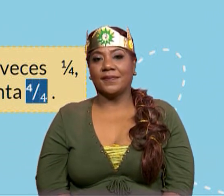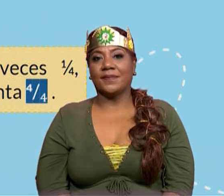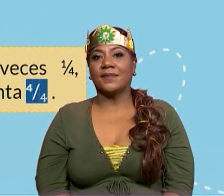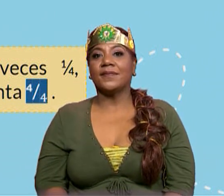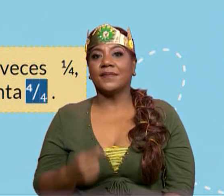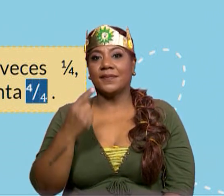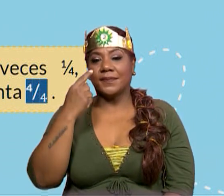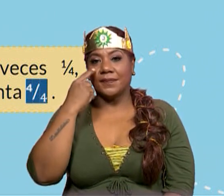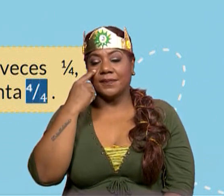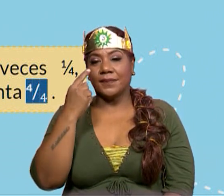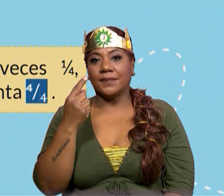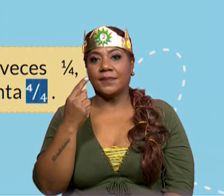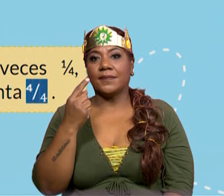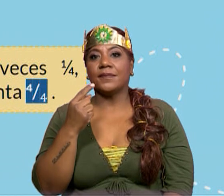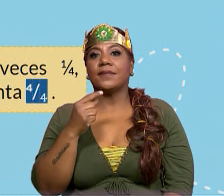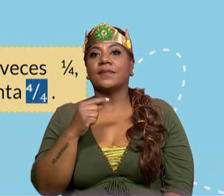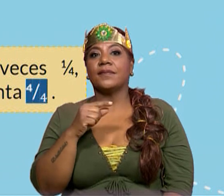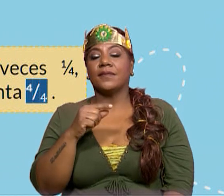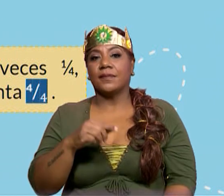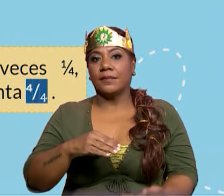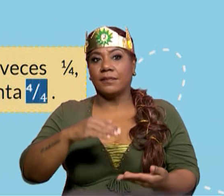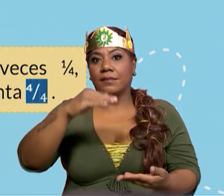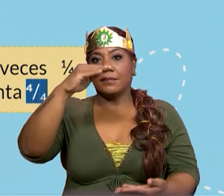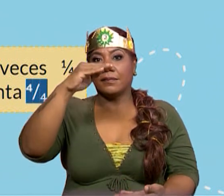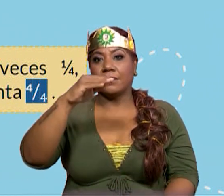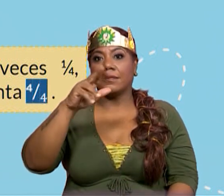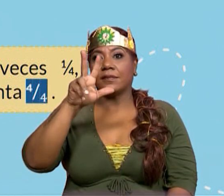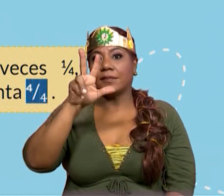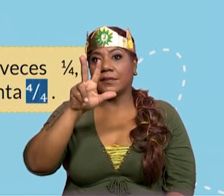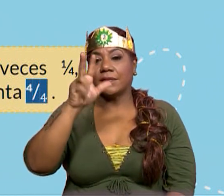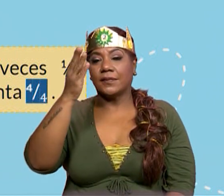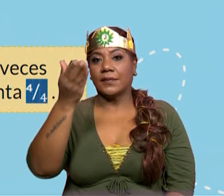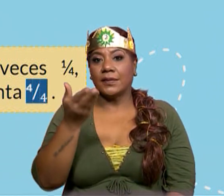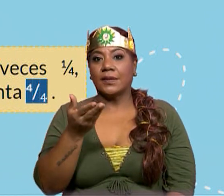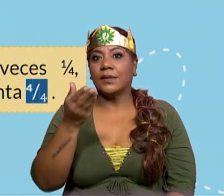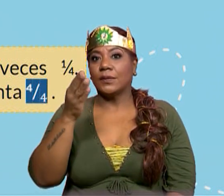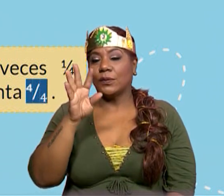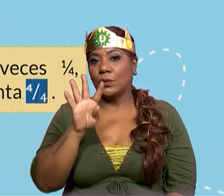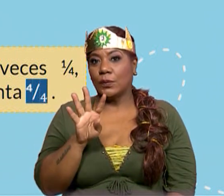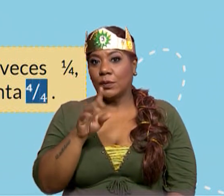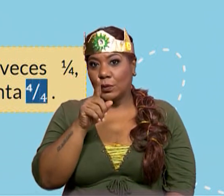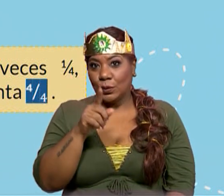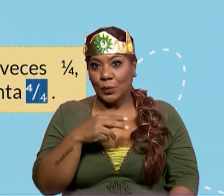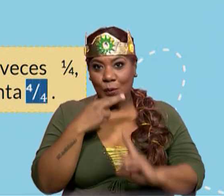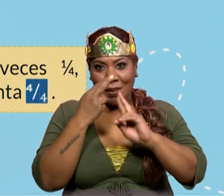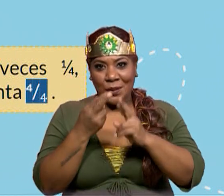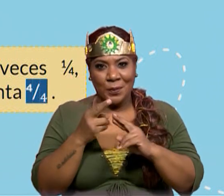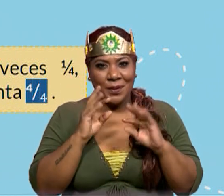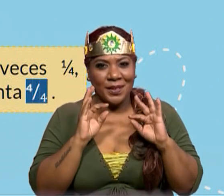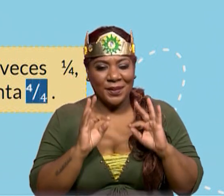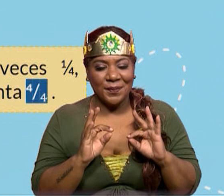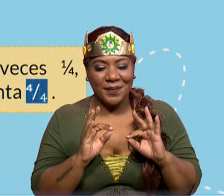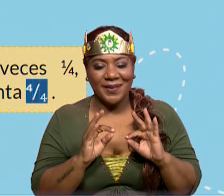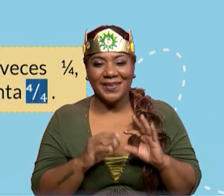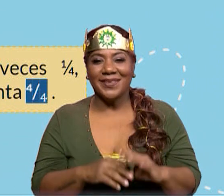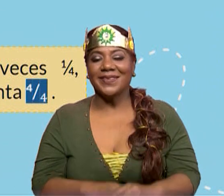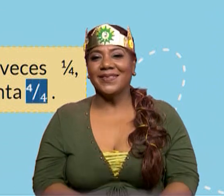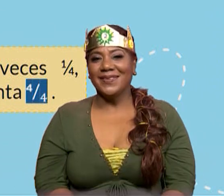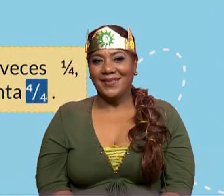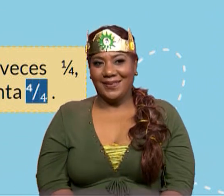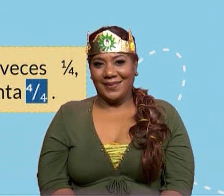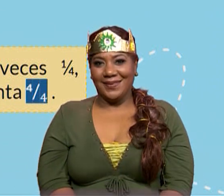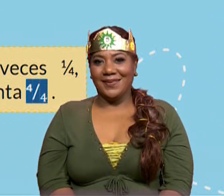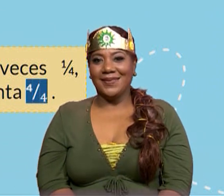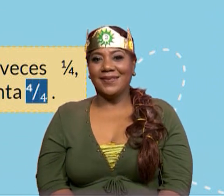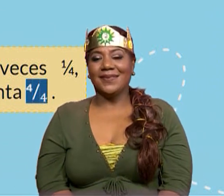en la primera plantita. Entonces, la altura de la planta es tres cuartos. Lo habían colocado así. Ustedes pongan su manchito si ya lo descubrieron.